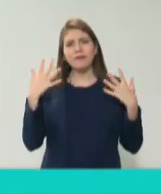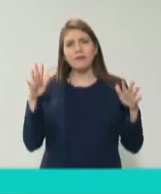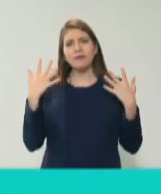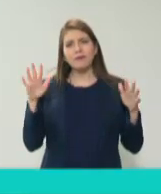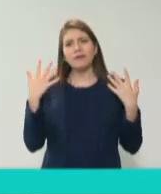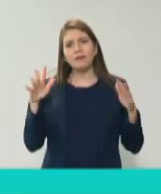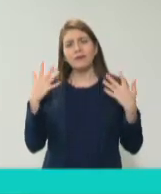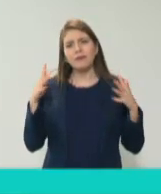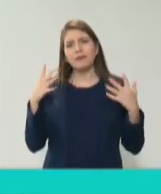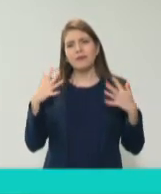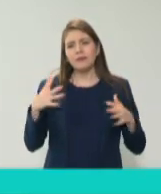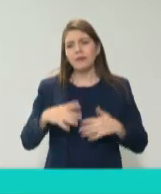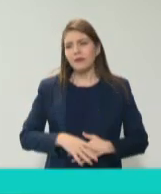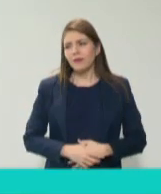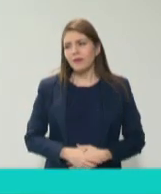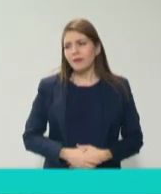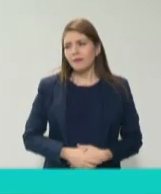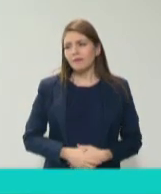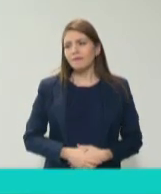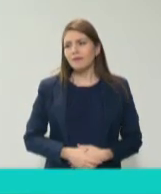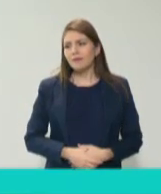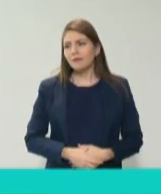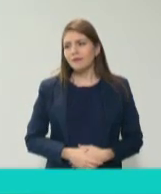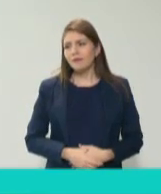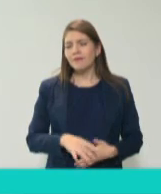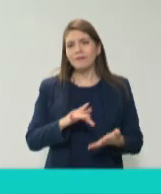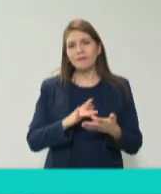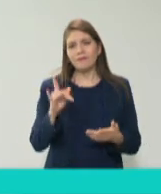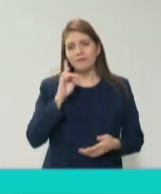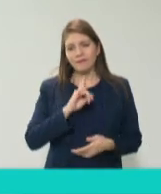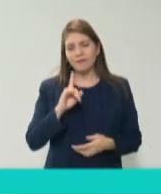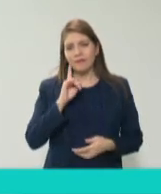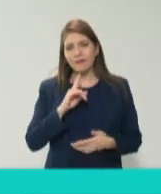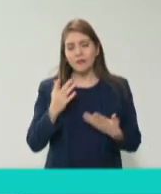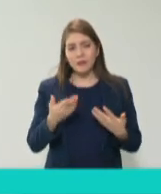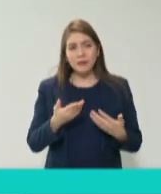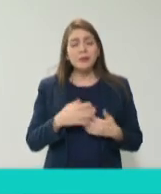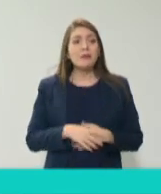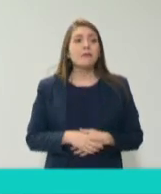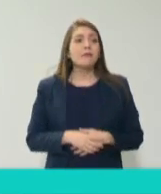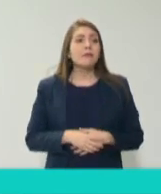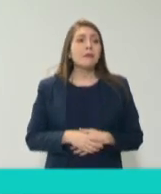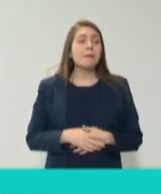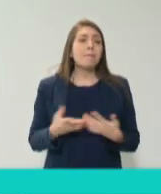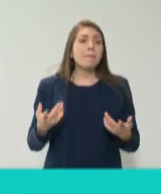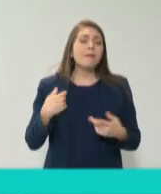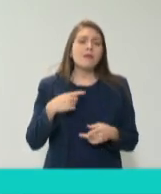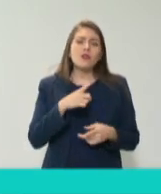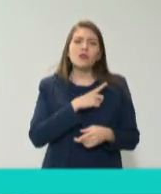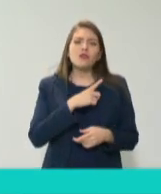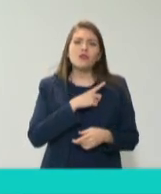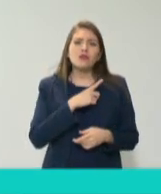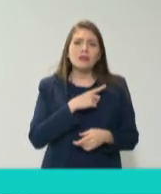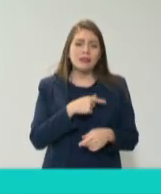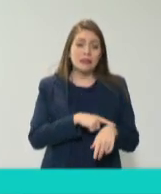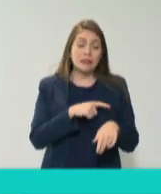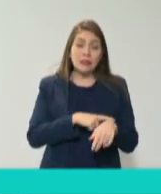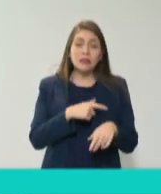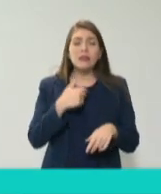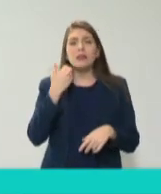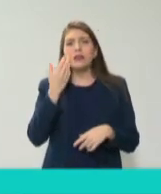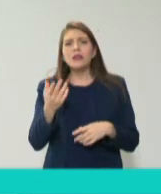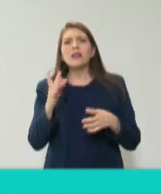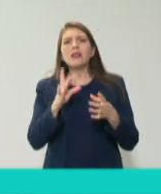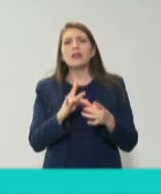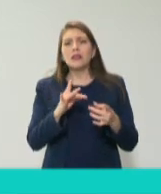gracias Carla Carla Crespo pues yo nada más por cuestión de tiempo quisiera destacar la